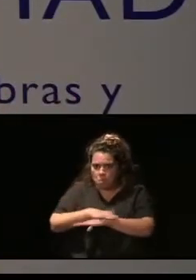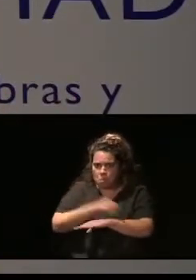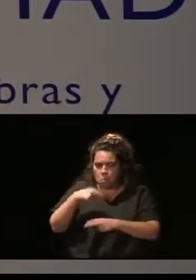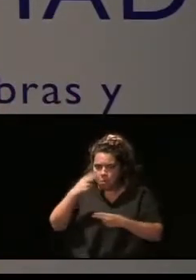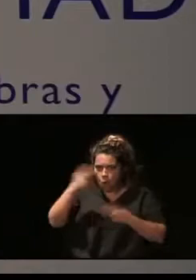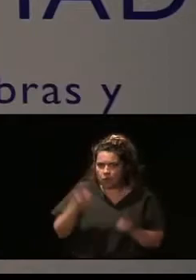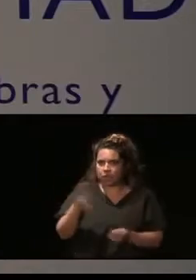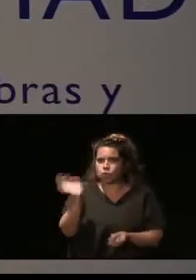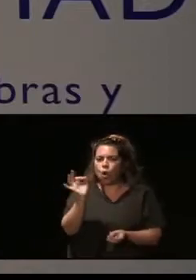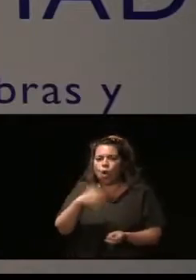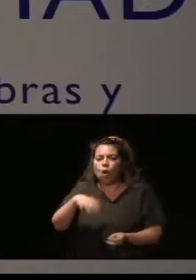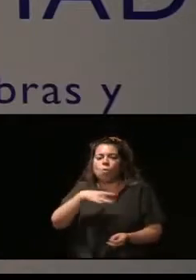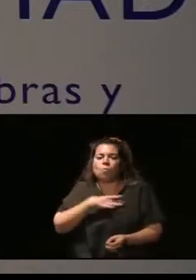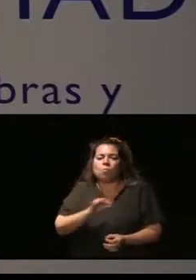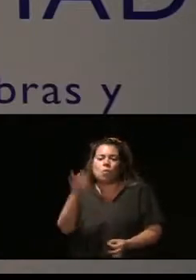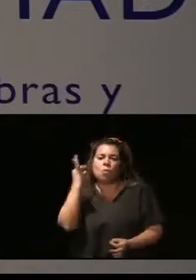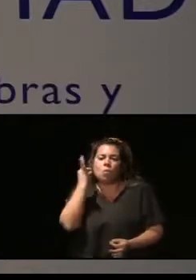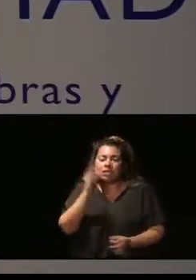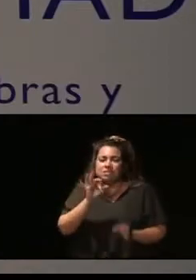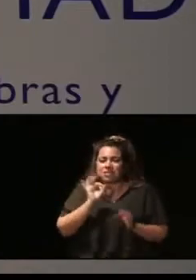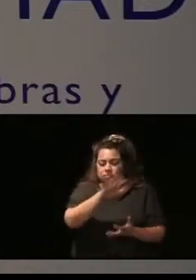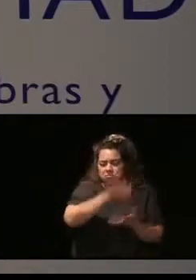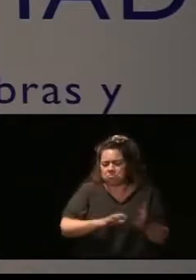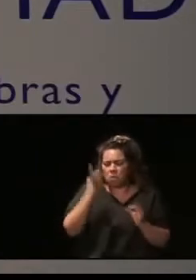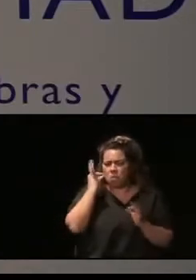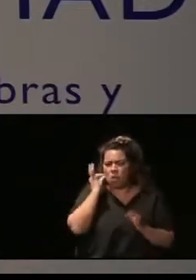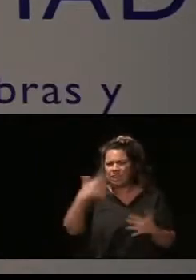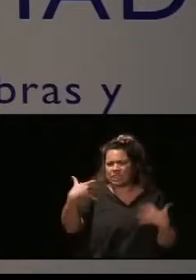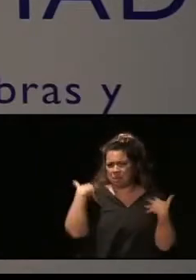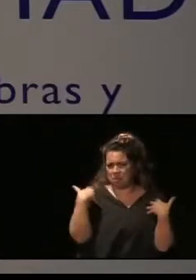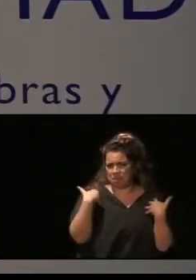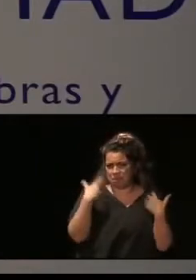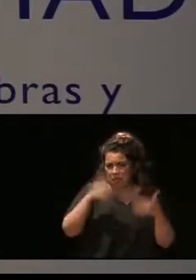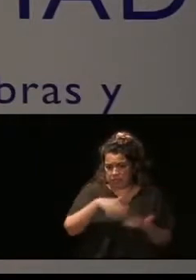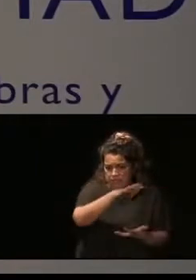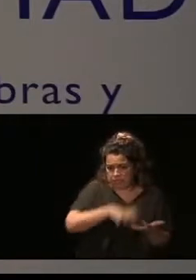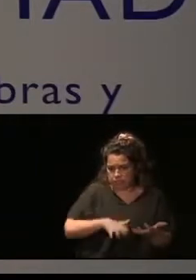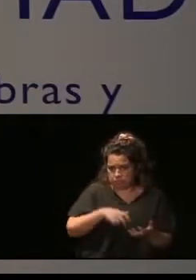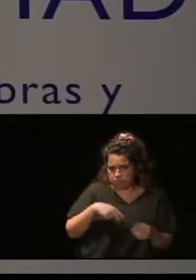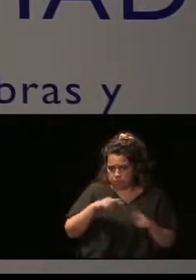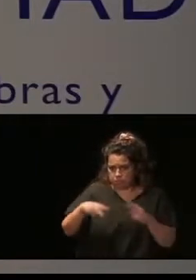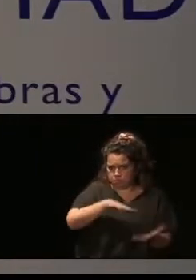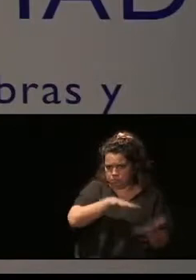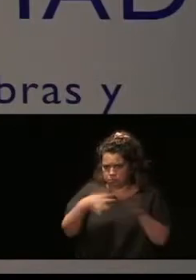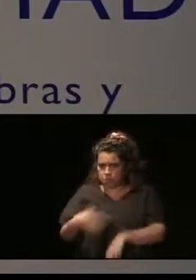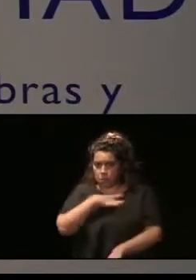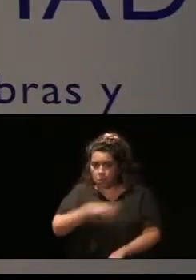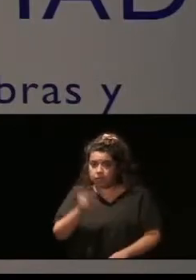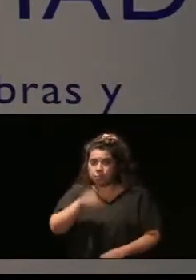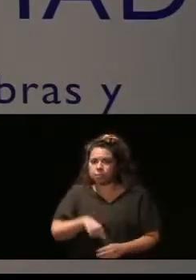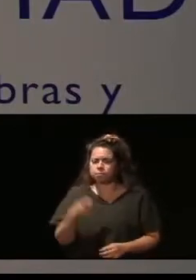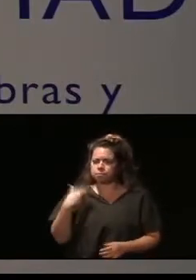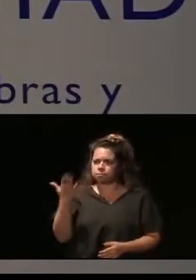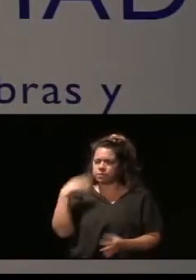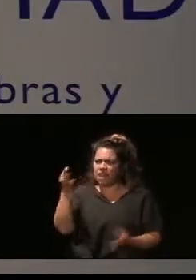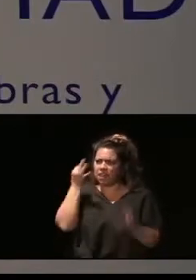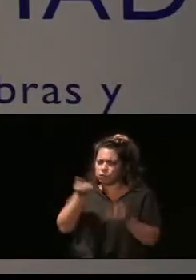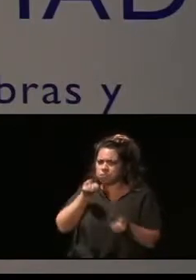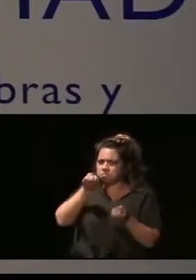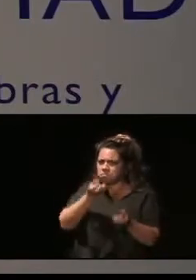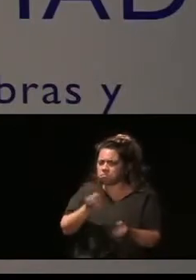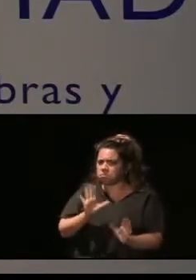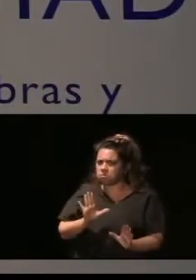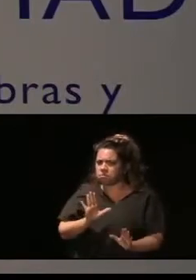o de las propias mujeres víctimas, que generan, además, mayor confianza. He dado antes una serie de datos, ¿no?, pero yo creo que ahora